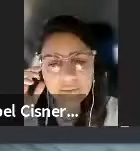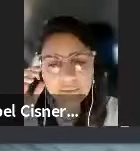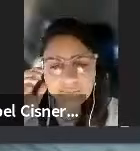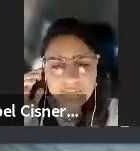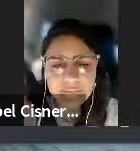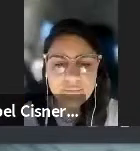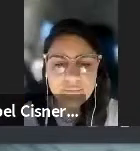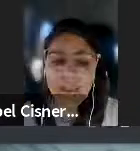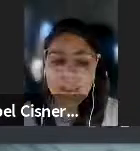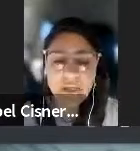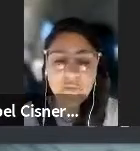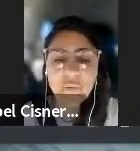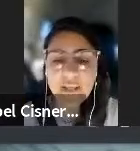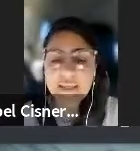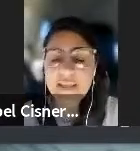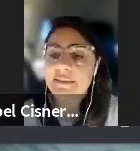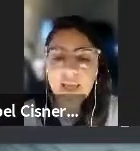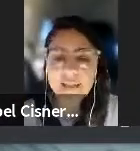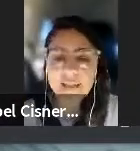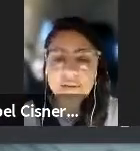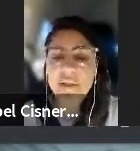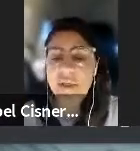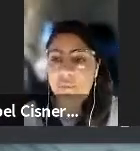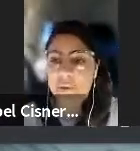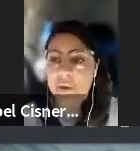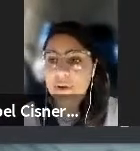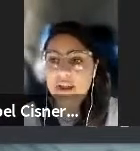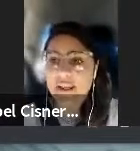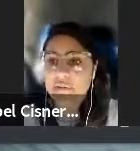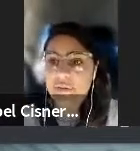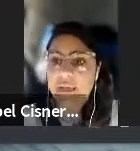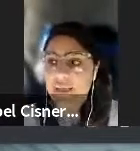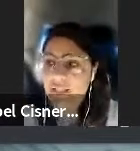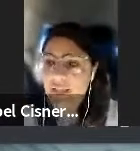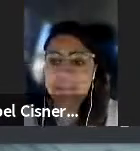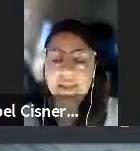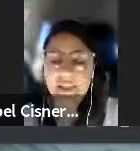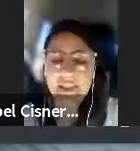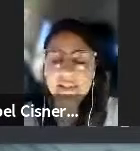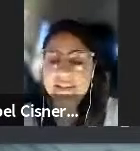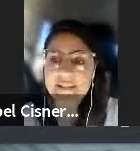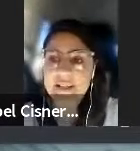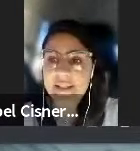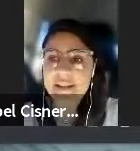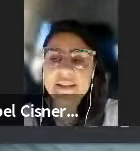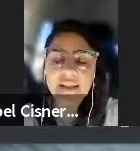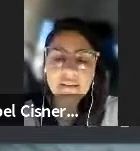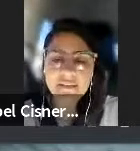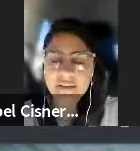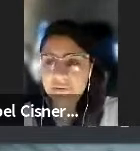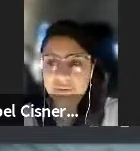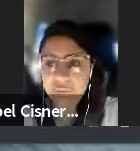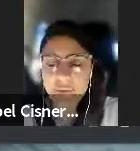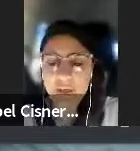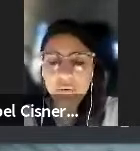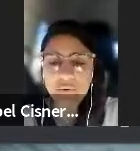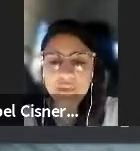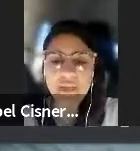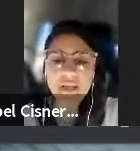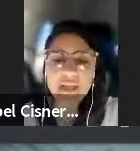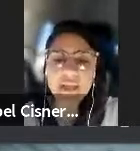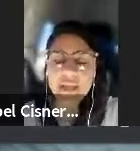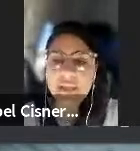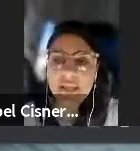-2 duran 15 años pero bueno en el caso de este satélite estaba llevando su vida